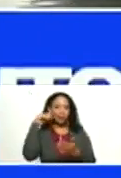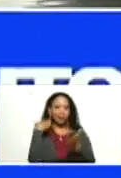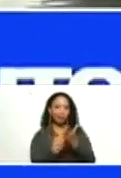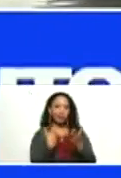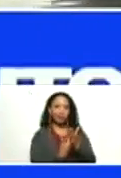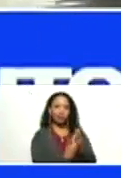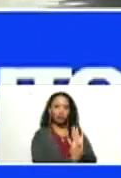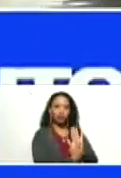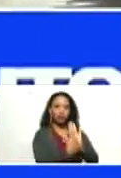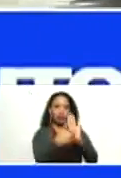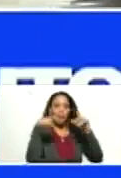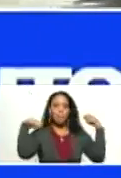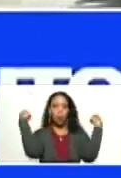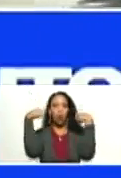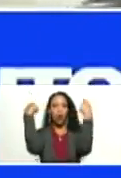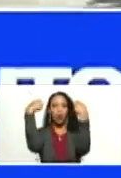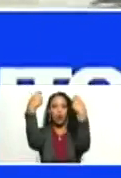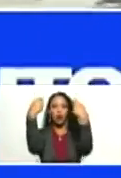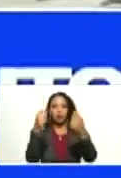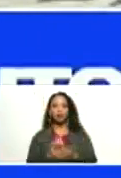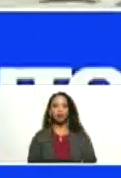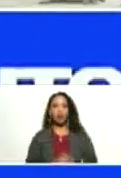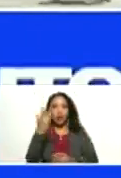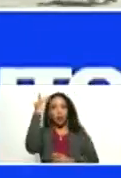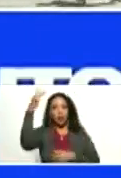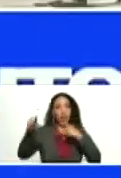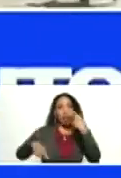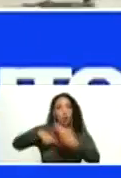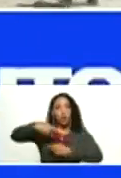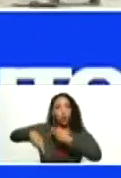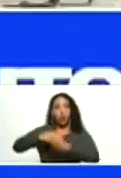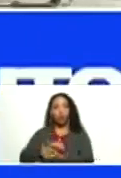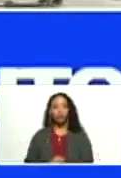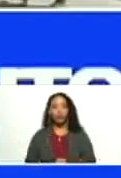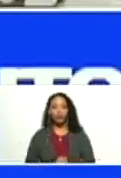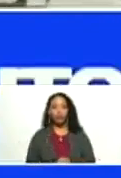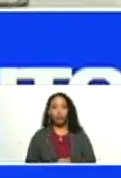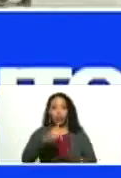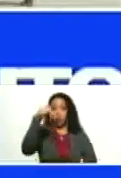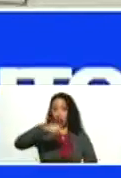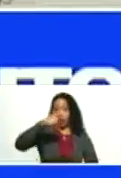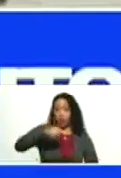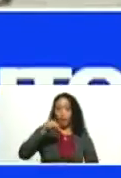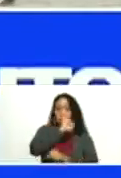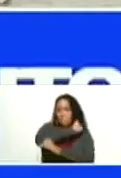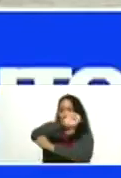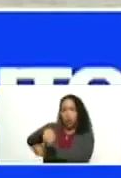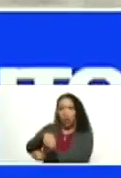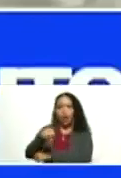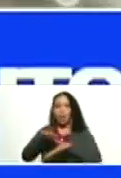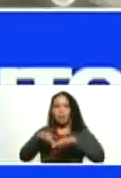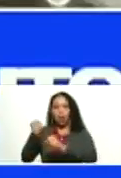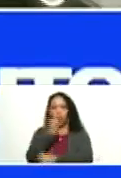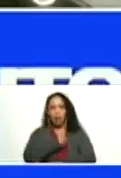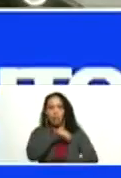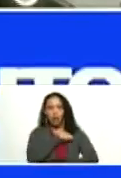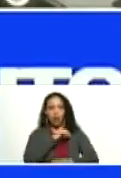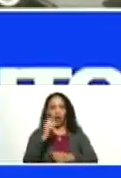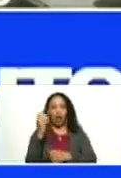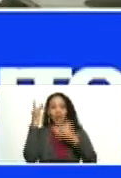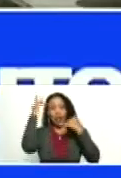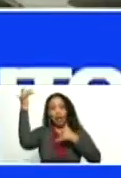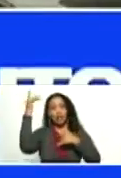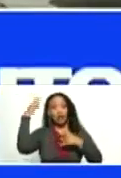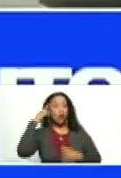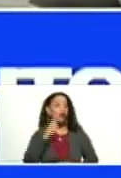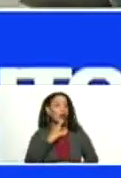inteligencia popular, la inteligencia revolucionaria, de los que aquí derrotamos al imperio español, la inteligencia